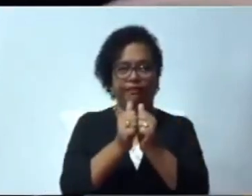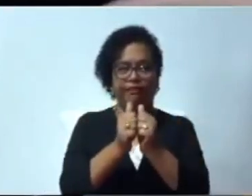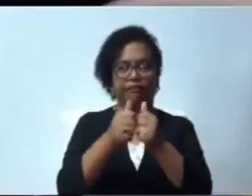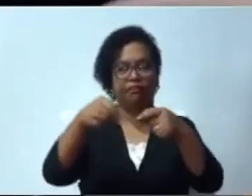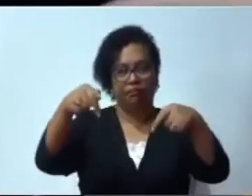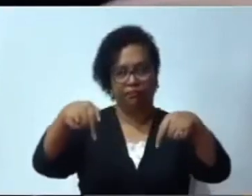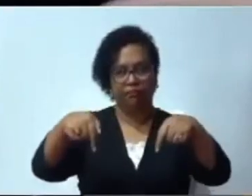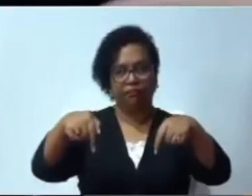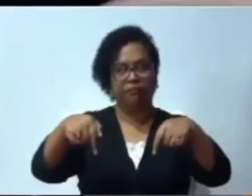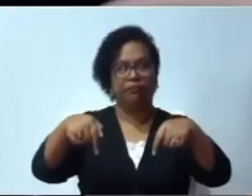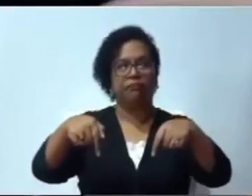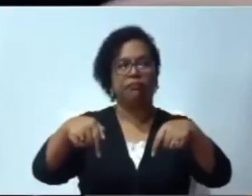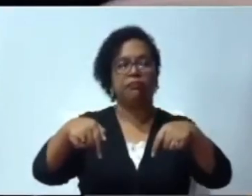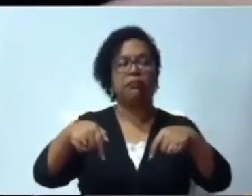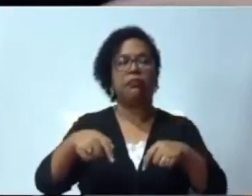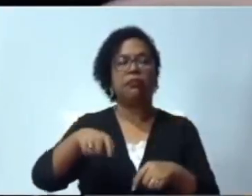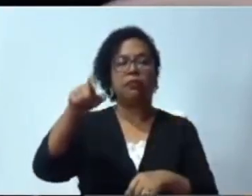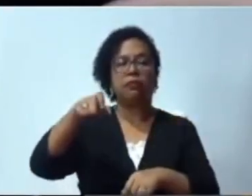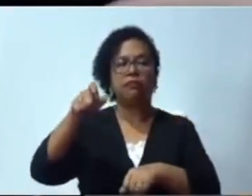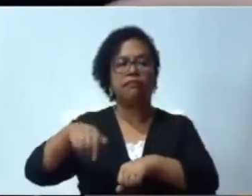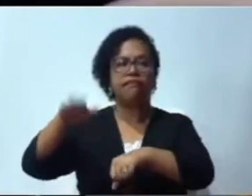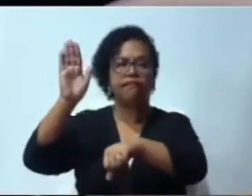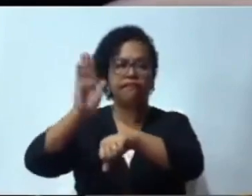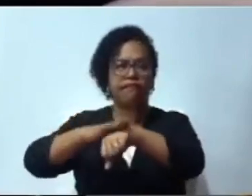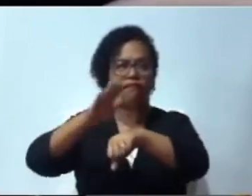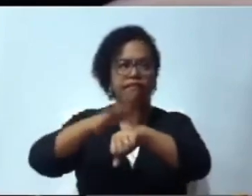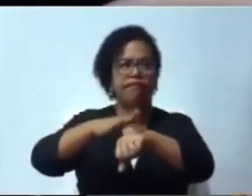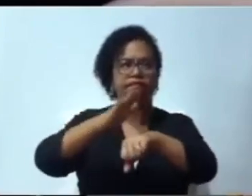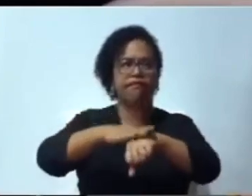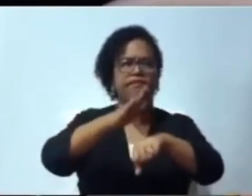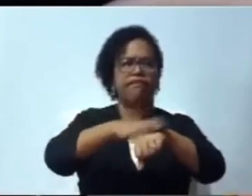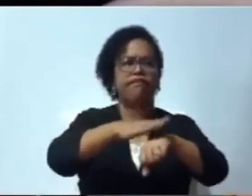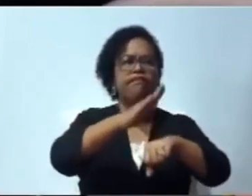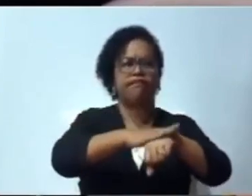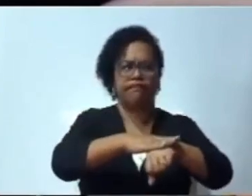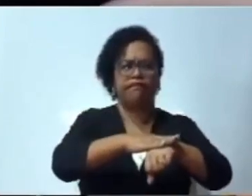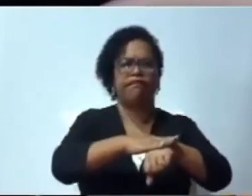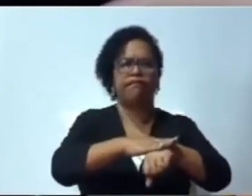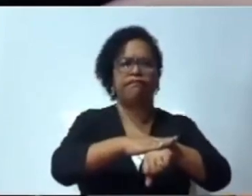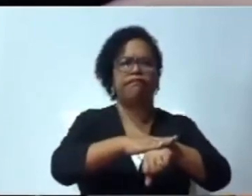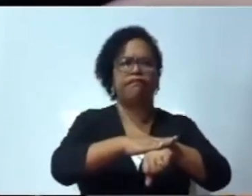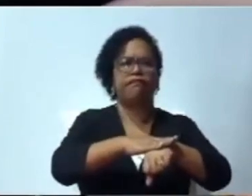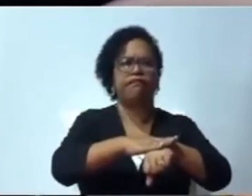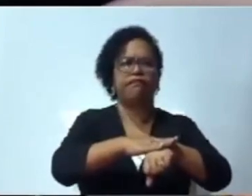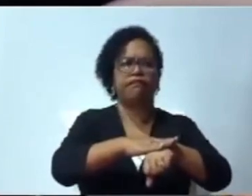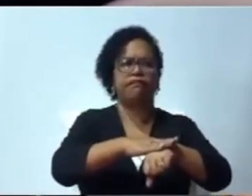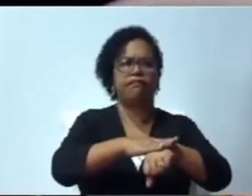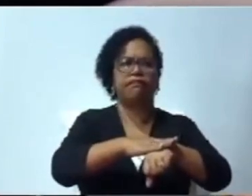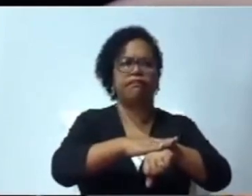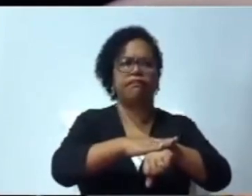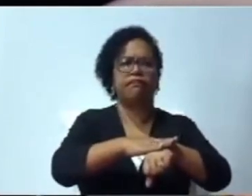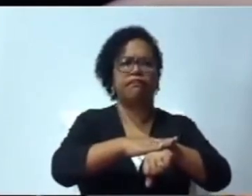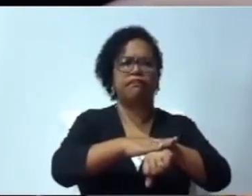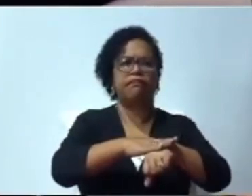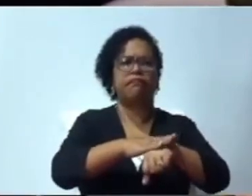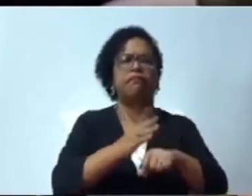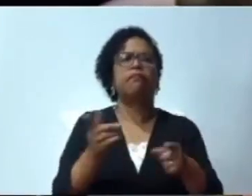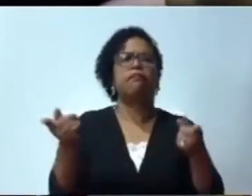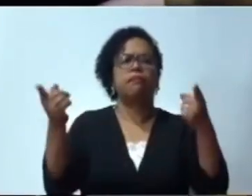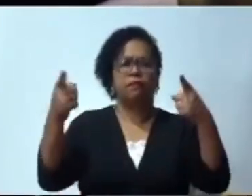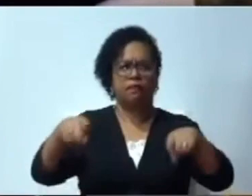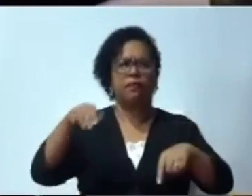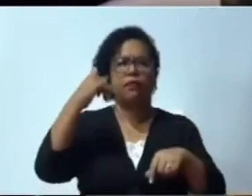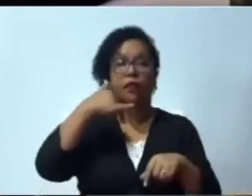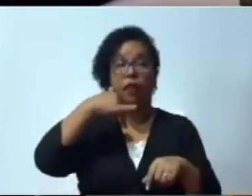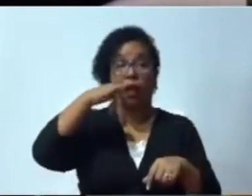como un acto bochornoso más lo que aconteció ayer en el Salón de la Asamblea Nacional. Donde nosotros